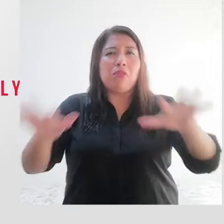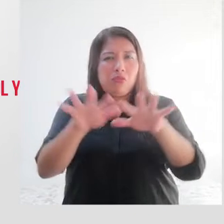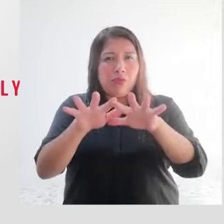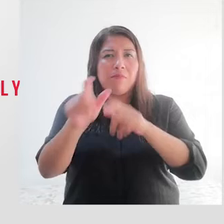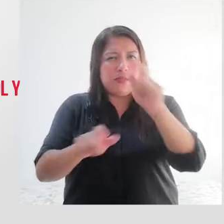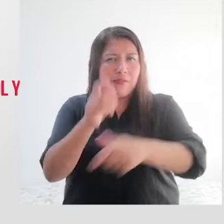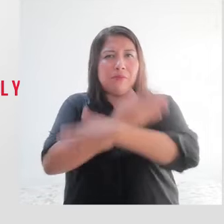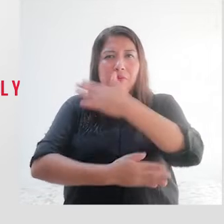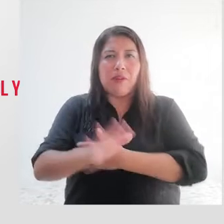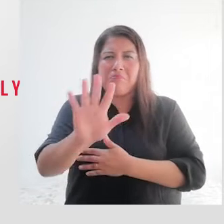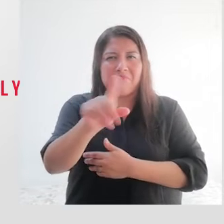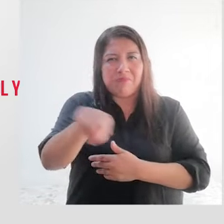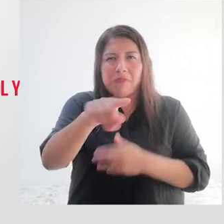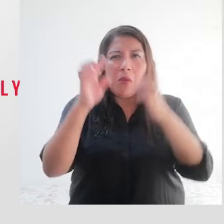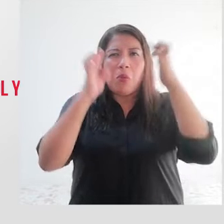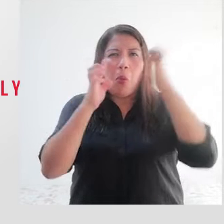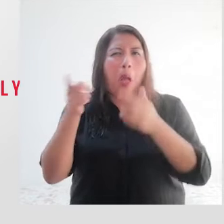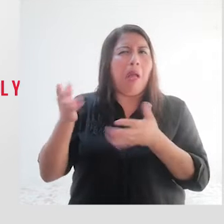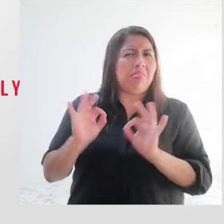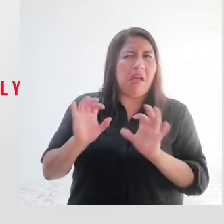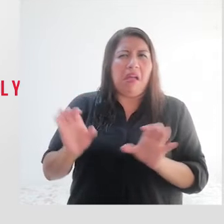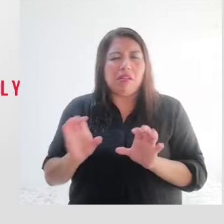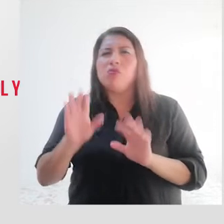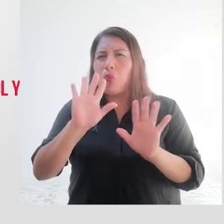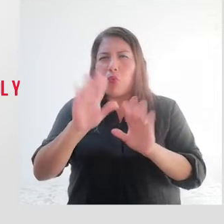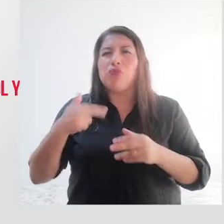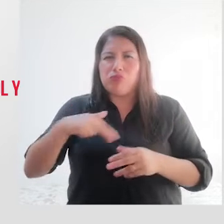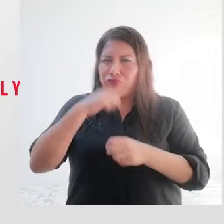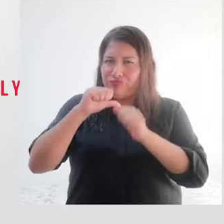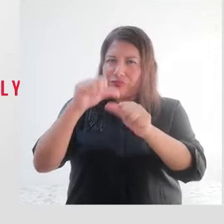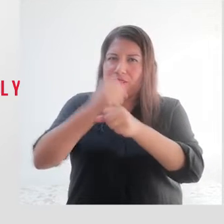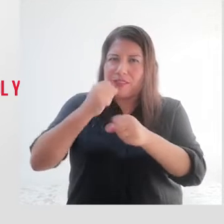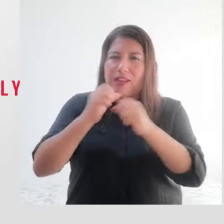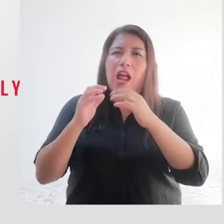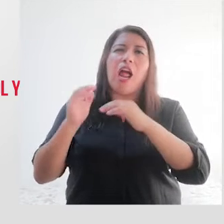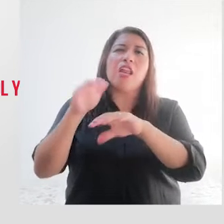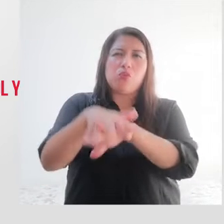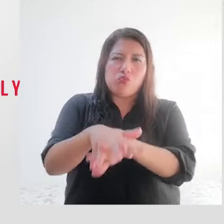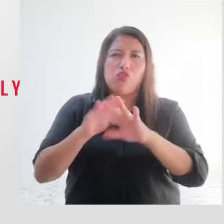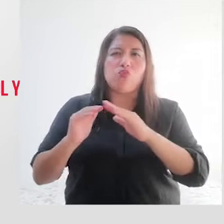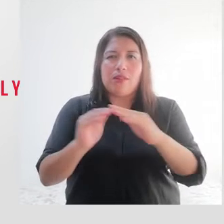a nivel nacional, que no duden que estamos trabajando para que la inclusión sea una realidad.